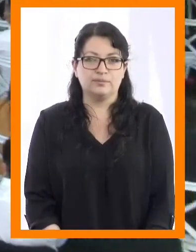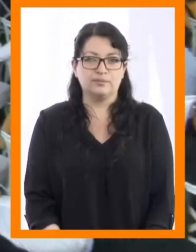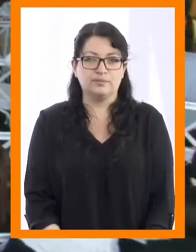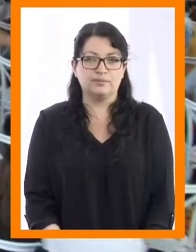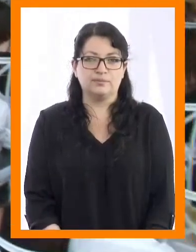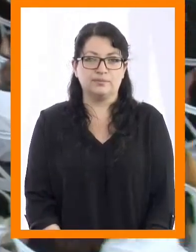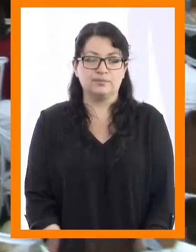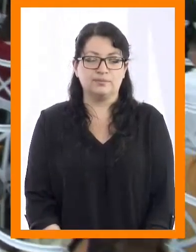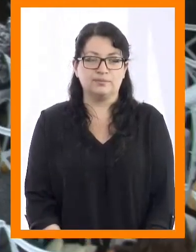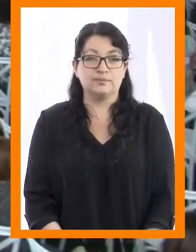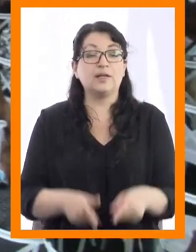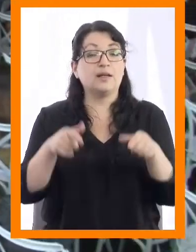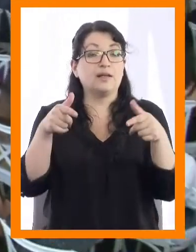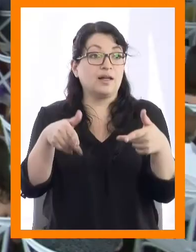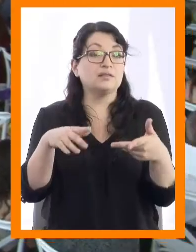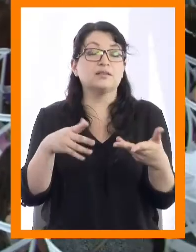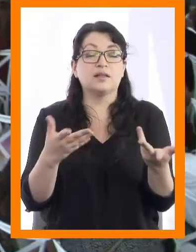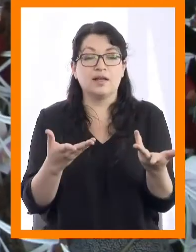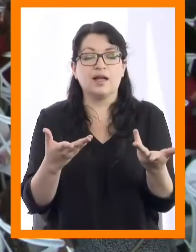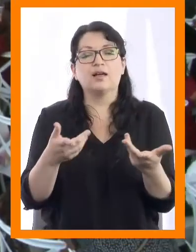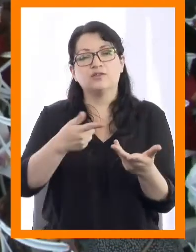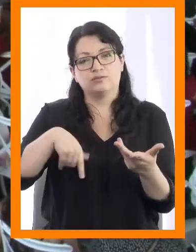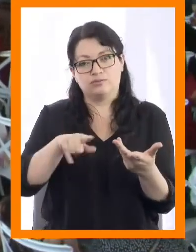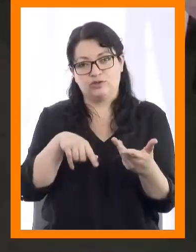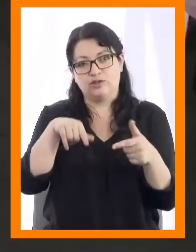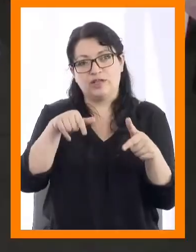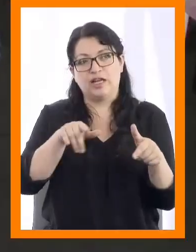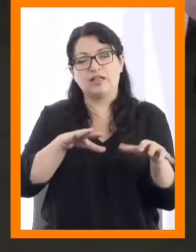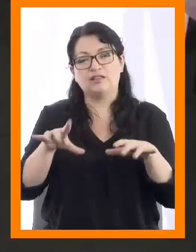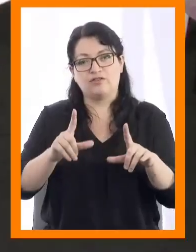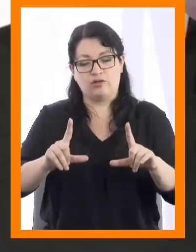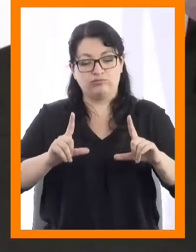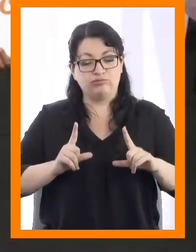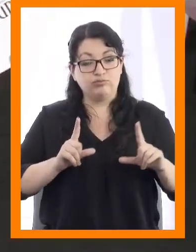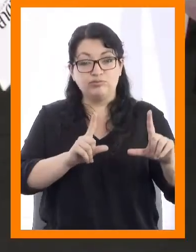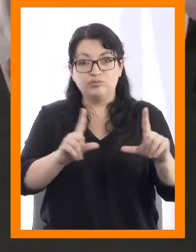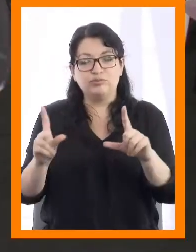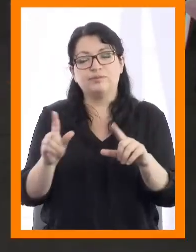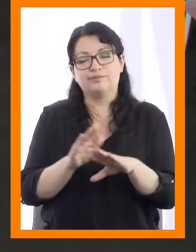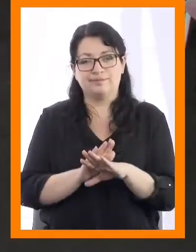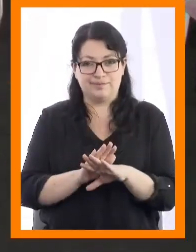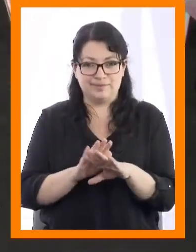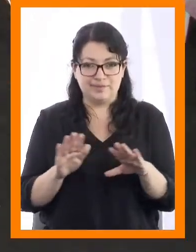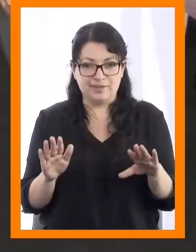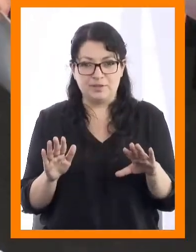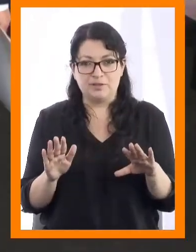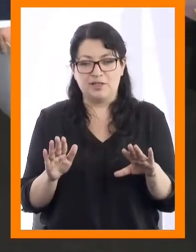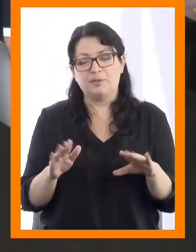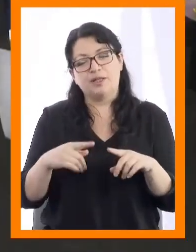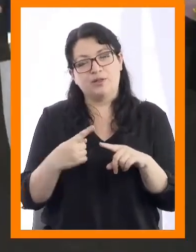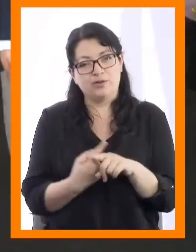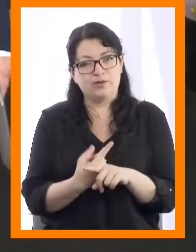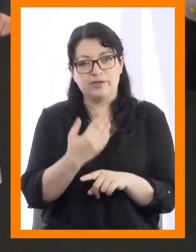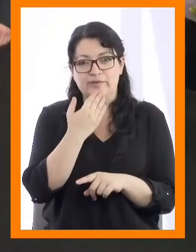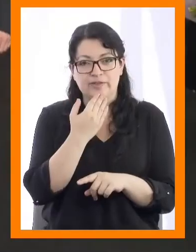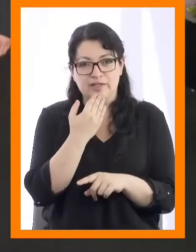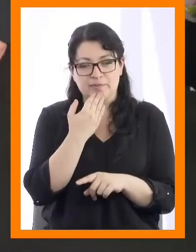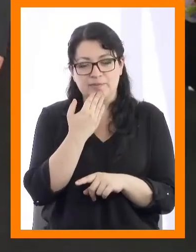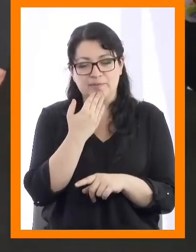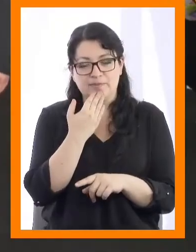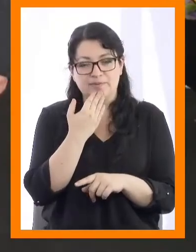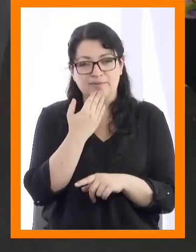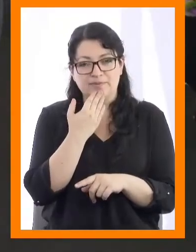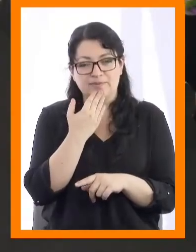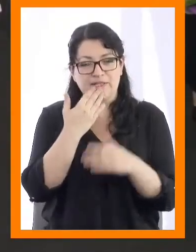y de esta forma estamos finalizando esta ceremonia de titulación. y una vez más, por supuesto,